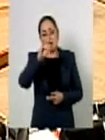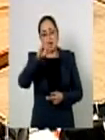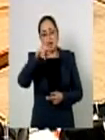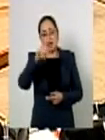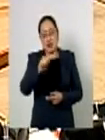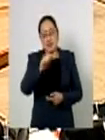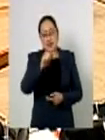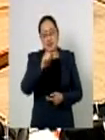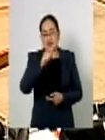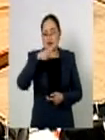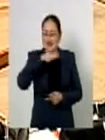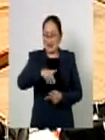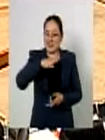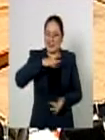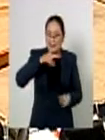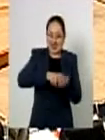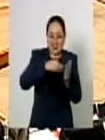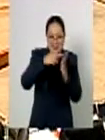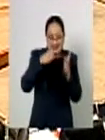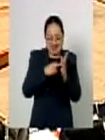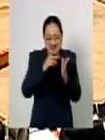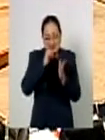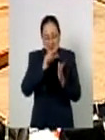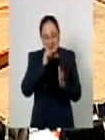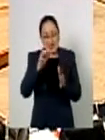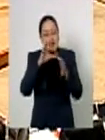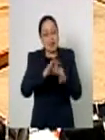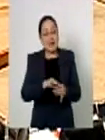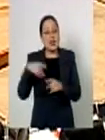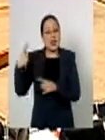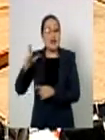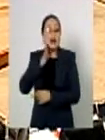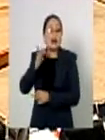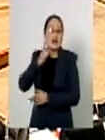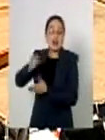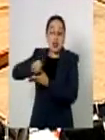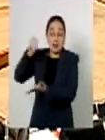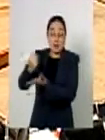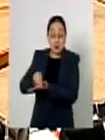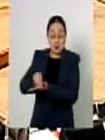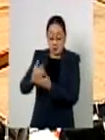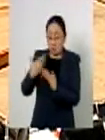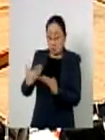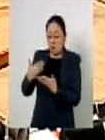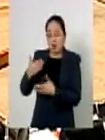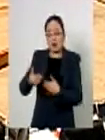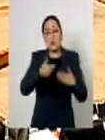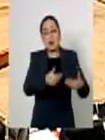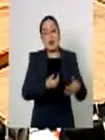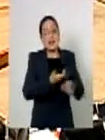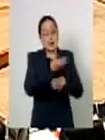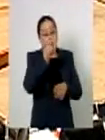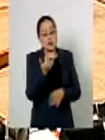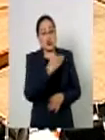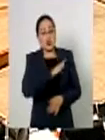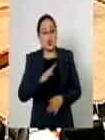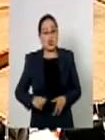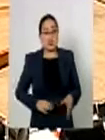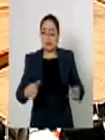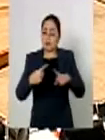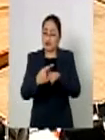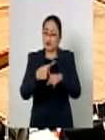que aprueba la Cámara de Diputados son unos y los que ejercen los estados y municipios son otros y